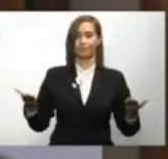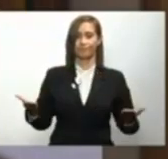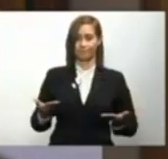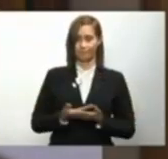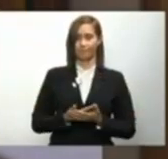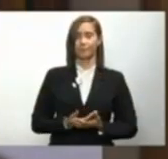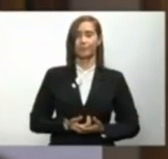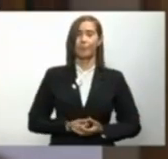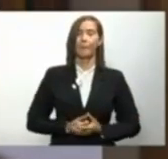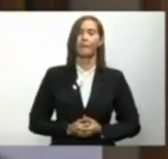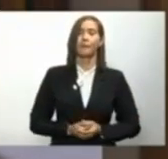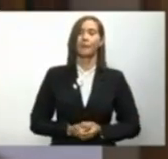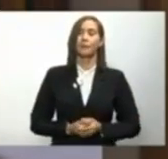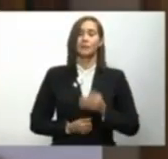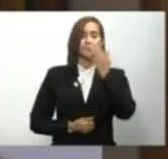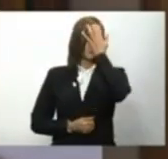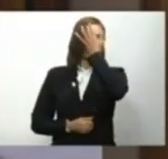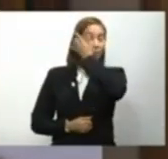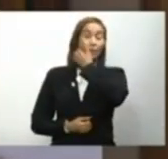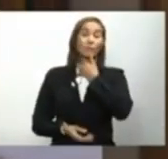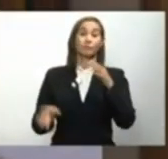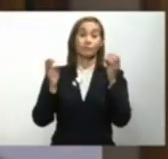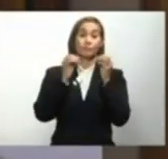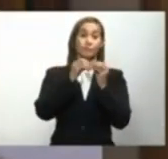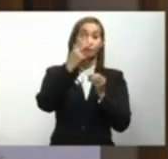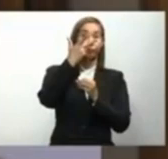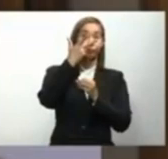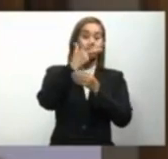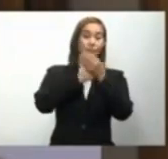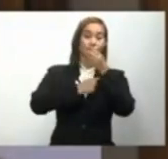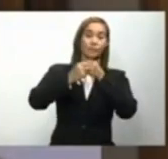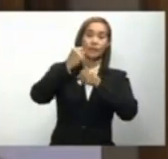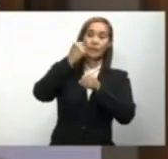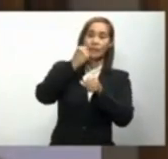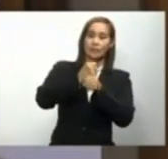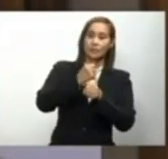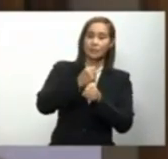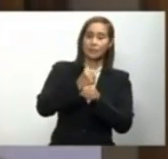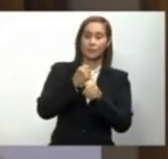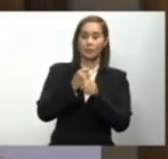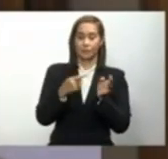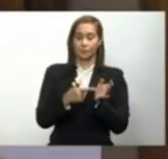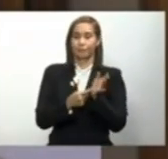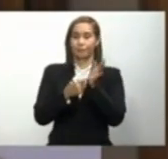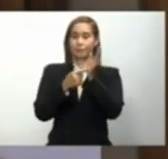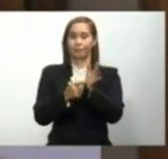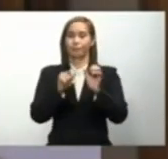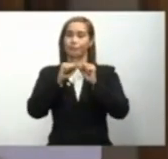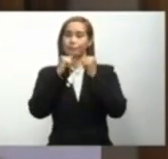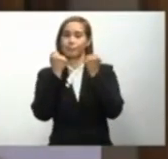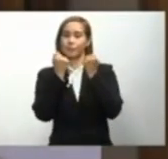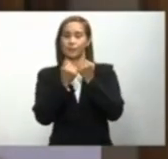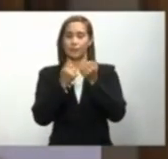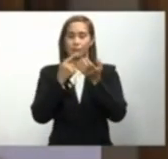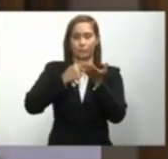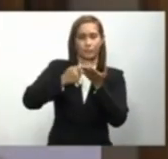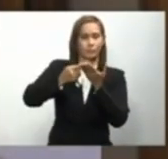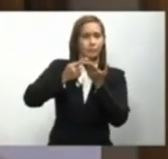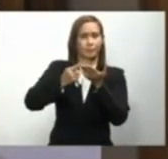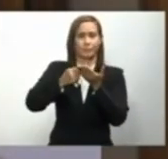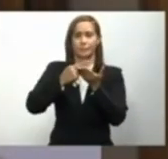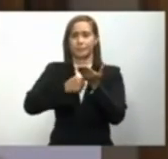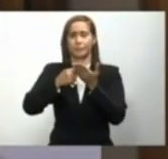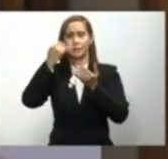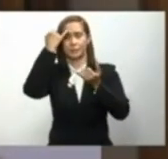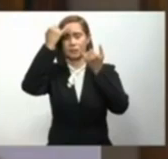Por más de tres años, actores representativos y significativos de la sociedad debatieron los temas más